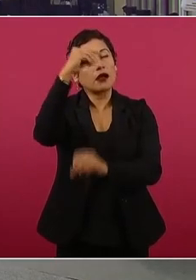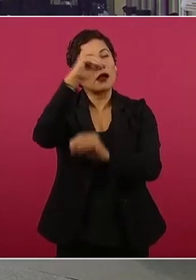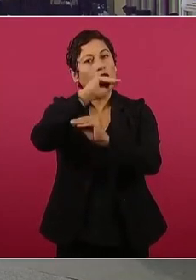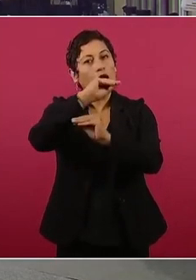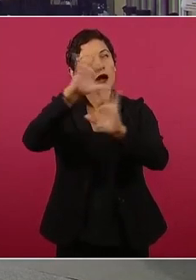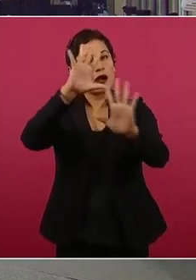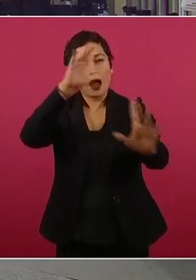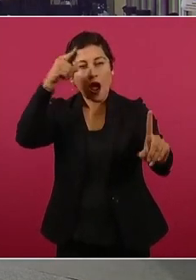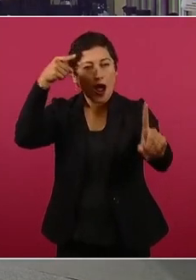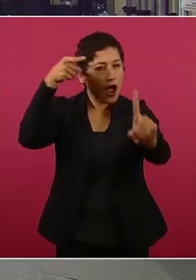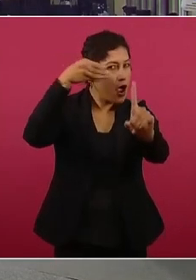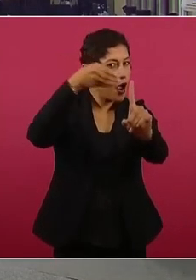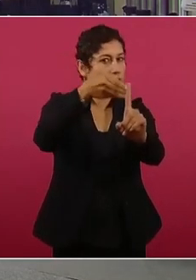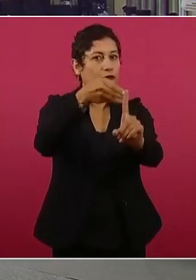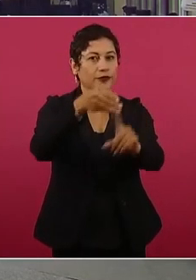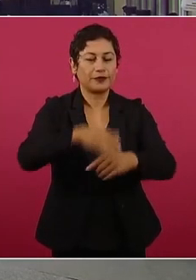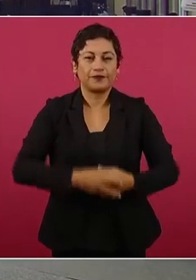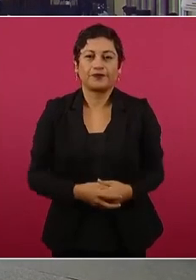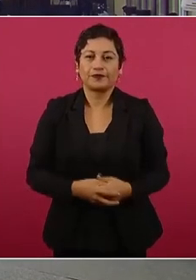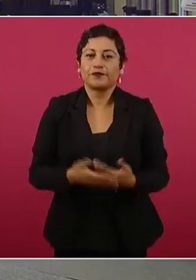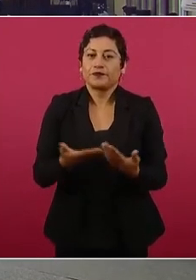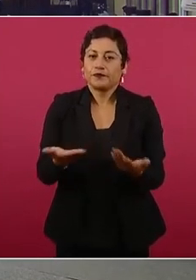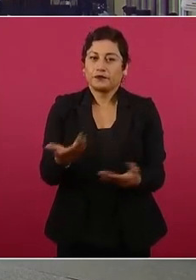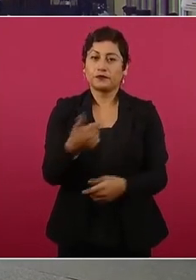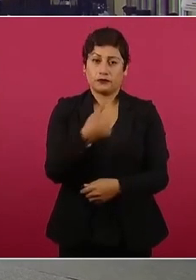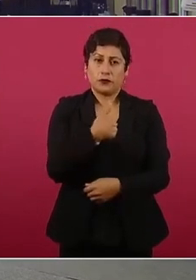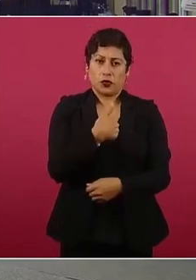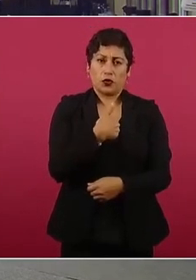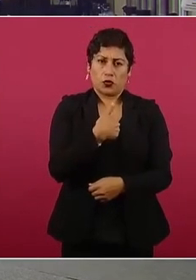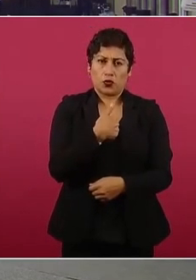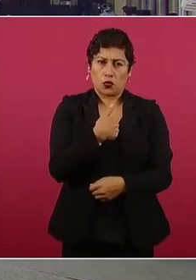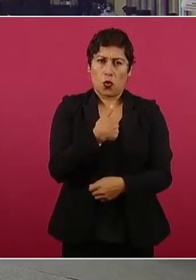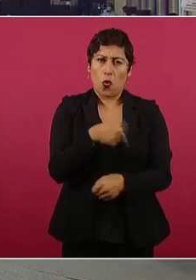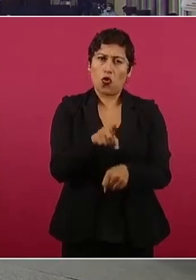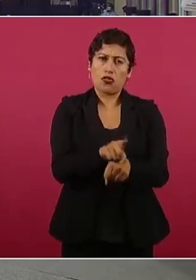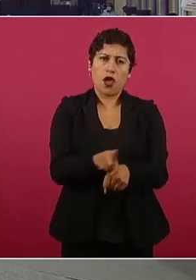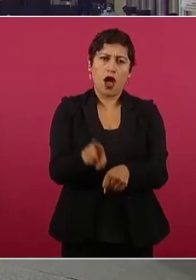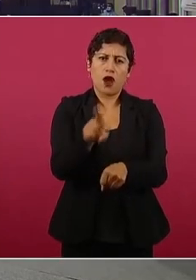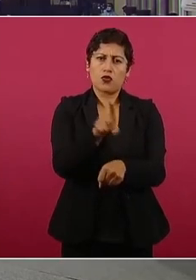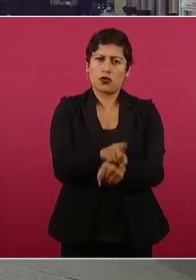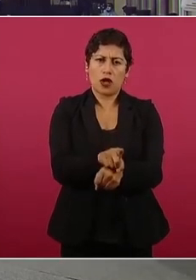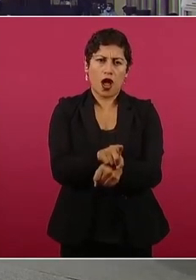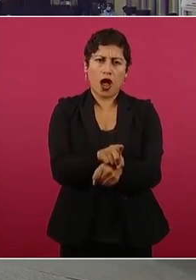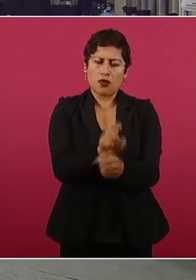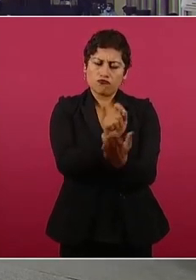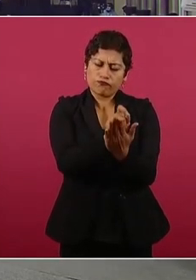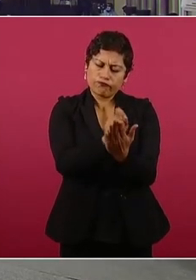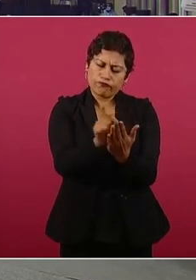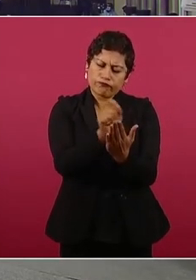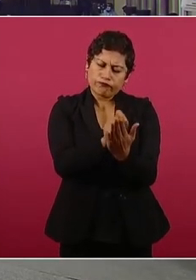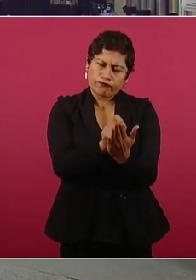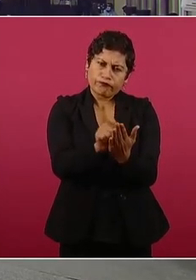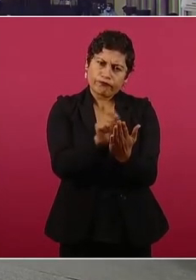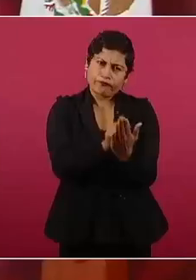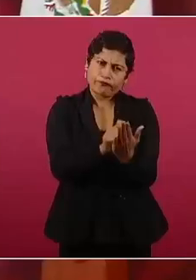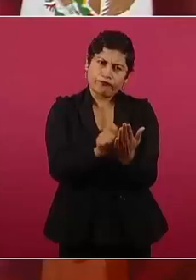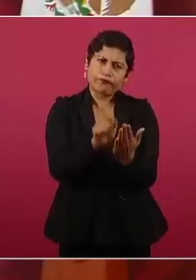Yo lo hago reflexivamente, diario, cada determinado tiempo